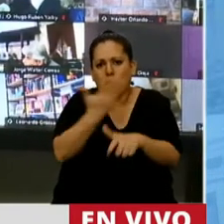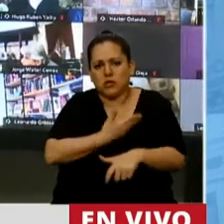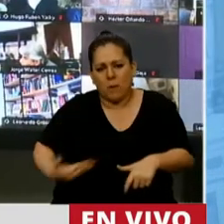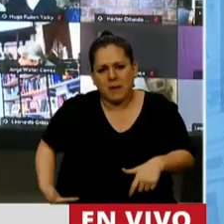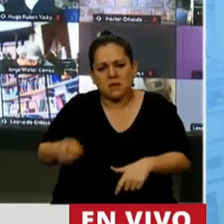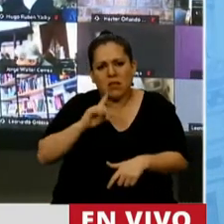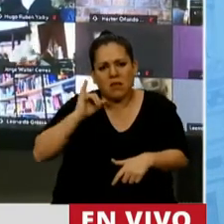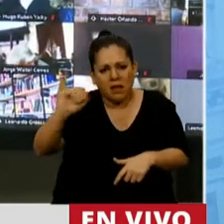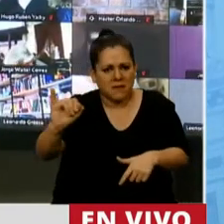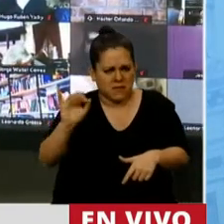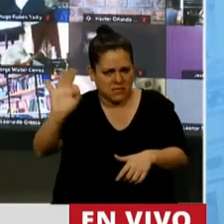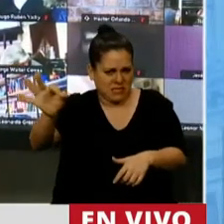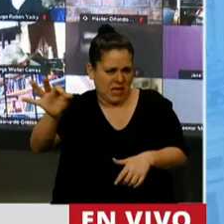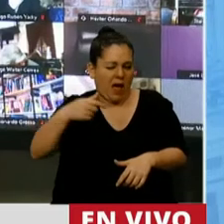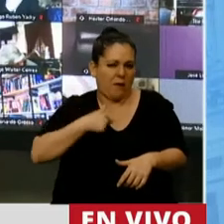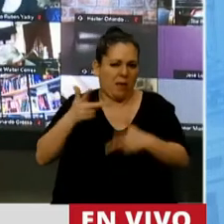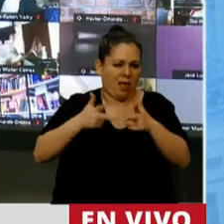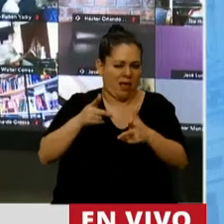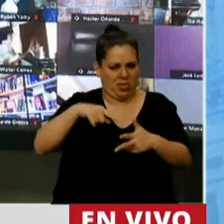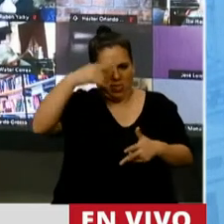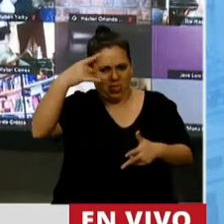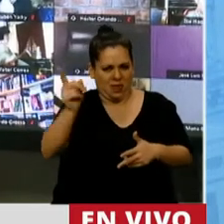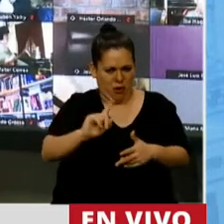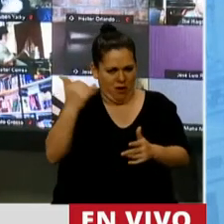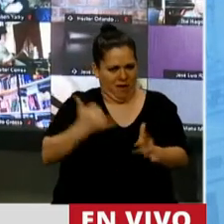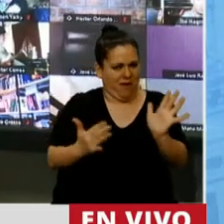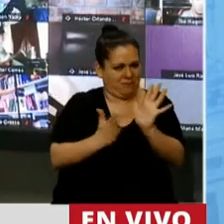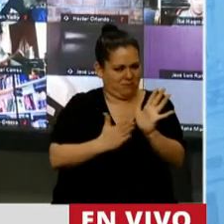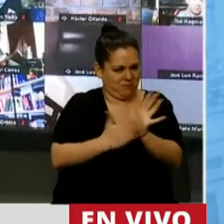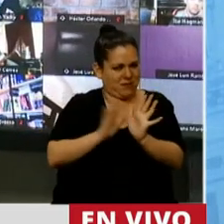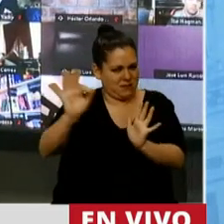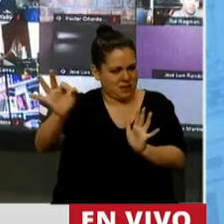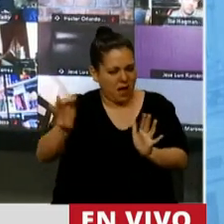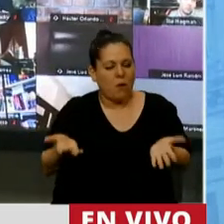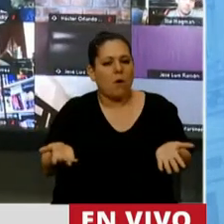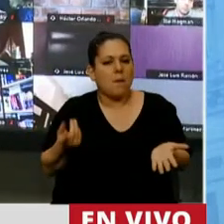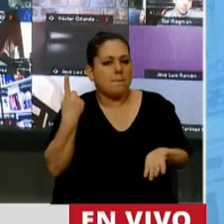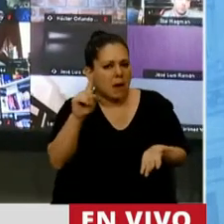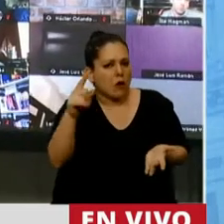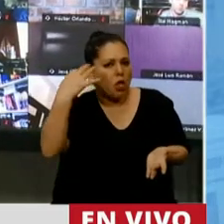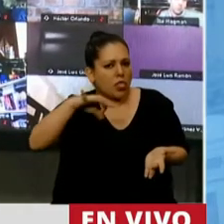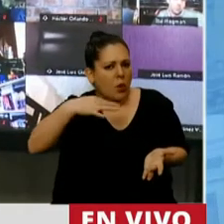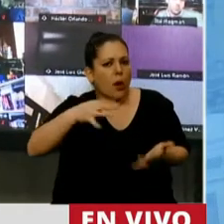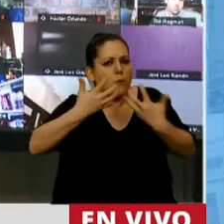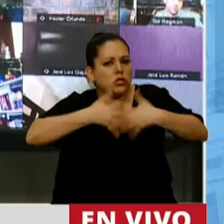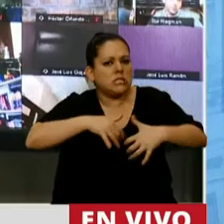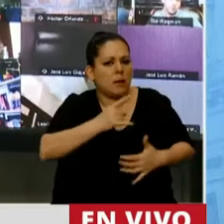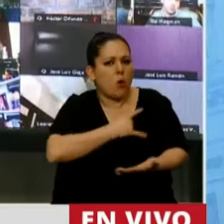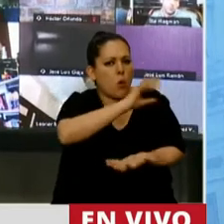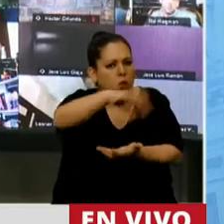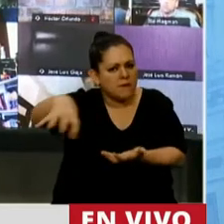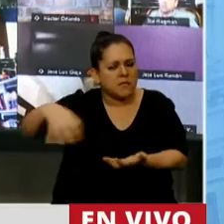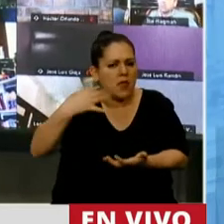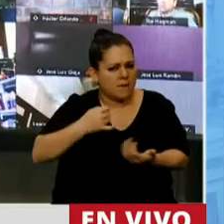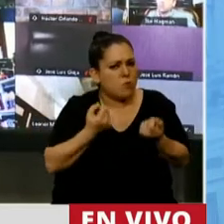que no estoy improvisando, que lo que digo es fundamentado. Y de esa manera, hacerle un bien a todo el sistema. Porque